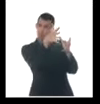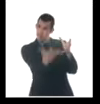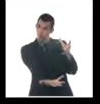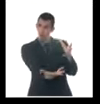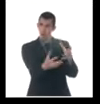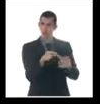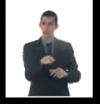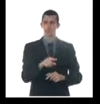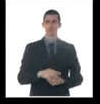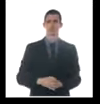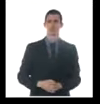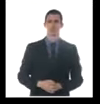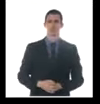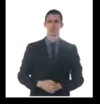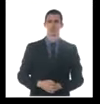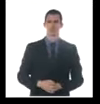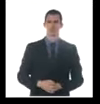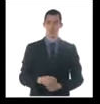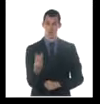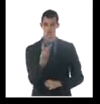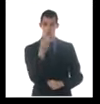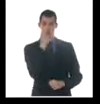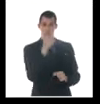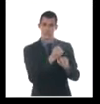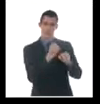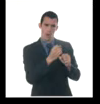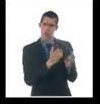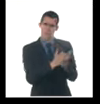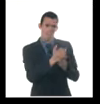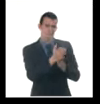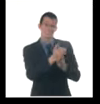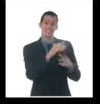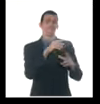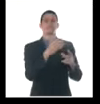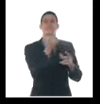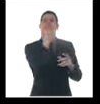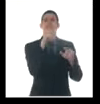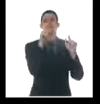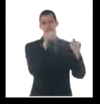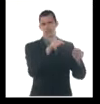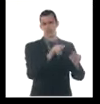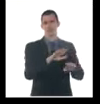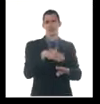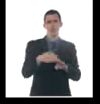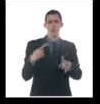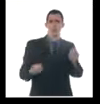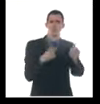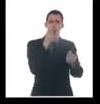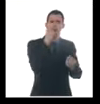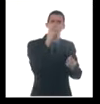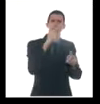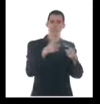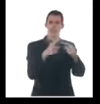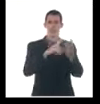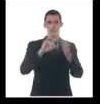laboraban en el lugar. Las labores continúan para hallar a Lázaro Fran Montero Pita, la otra persona atrapada en los escombros.